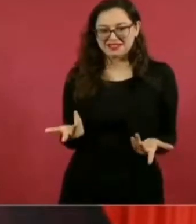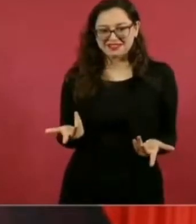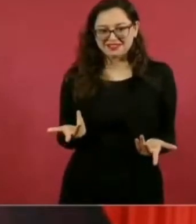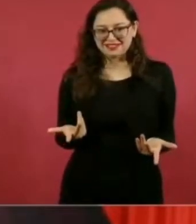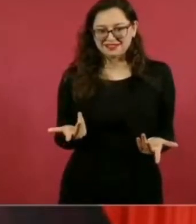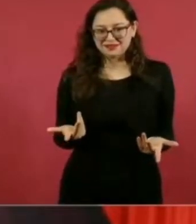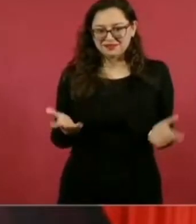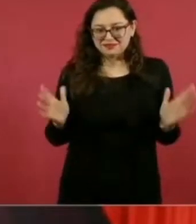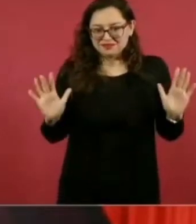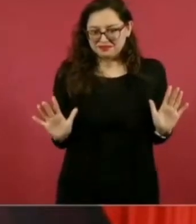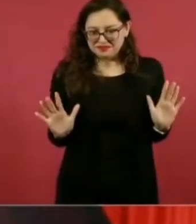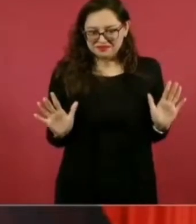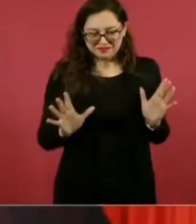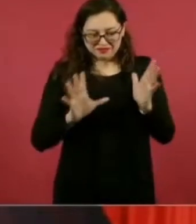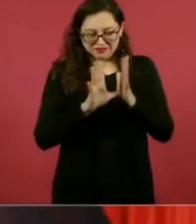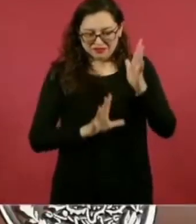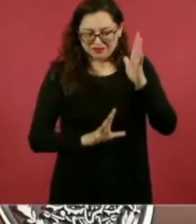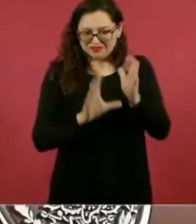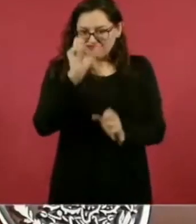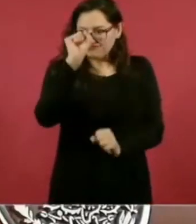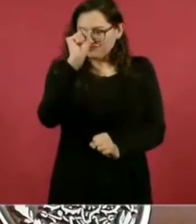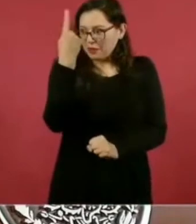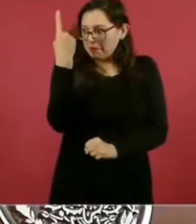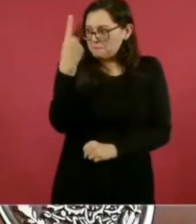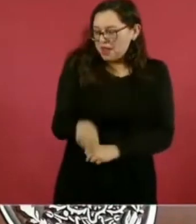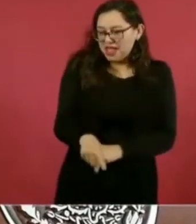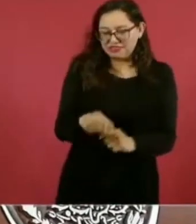con lo que establece la misma Constitución,